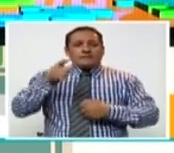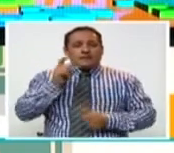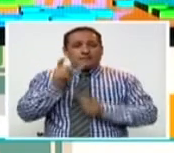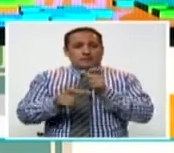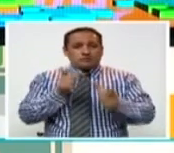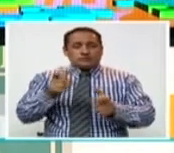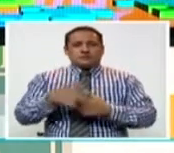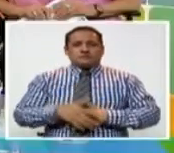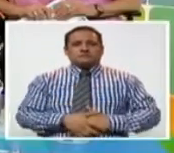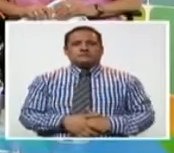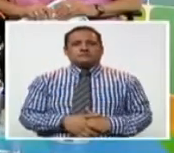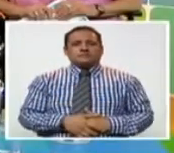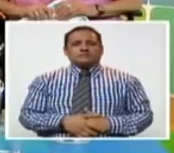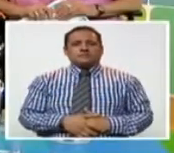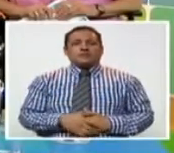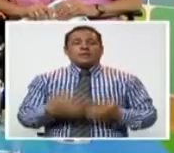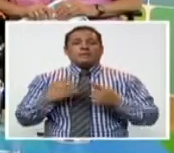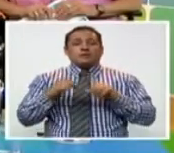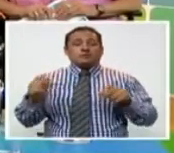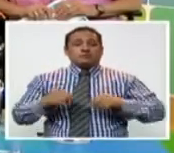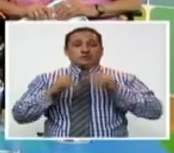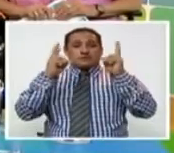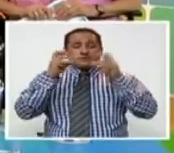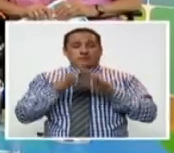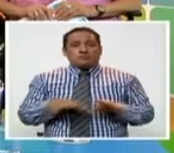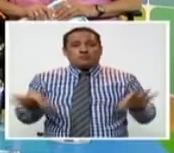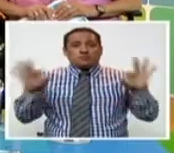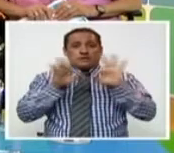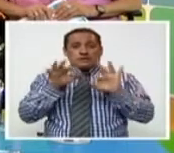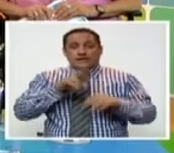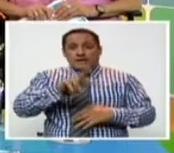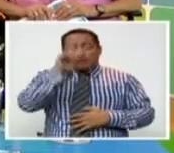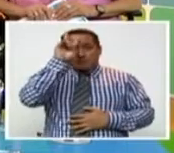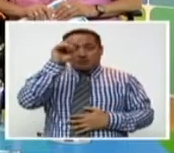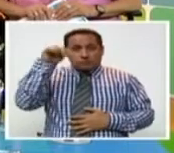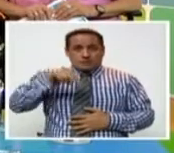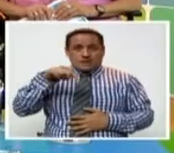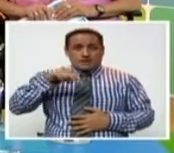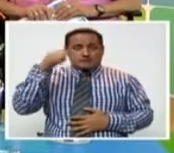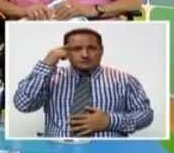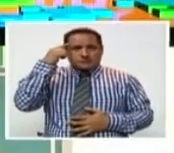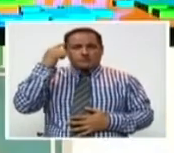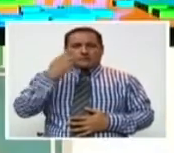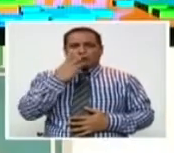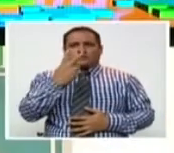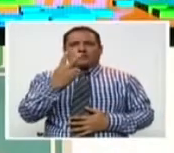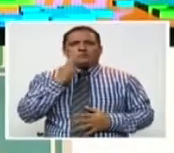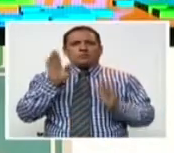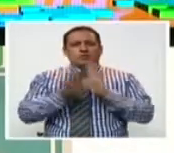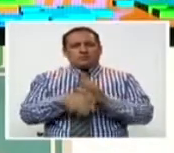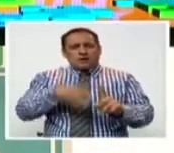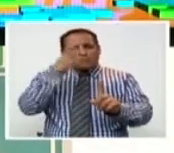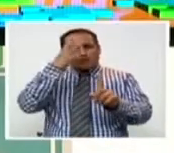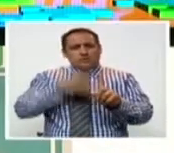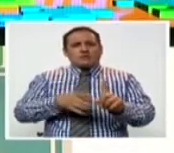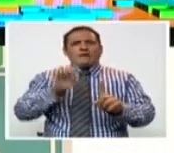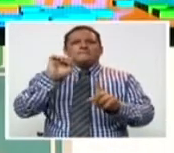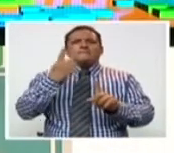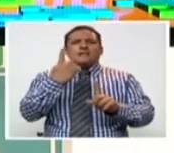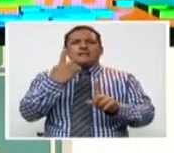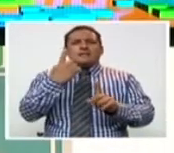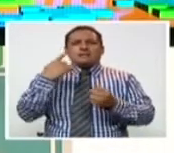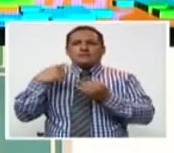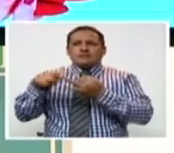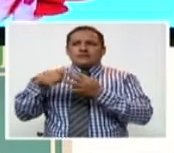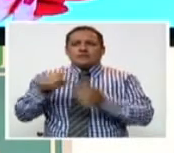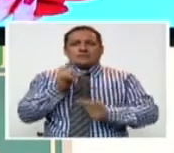.000. Pero el tema es que en el Perú hemos captado o hemos diagnosticado quizás no más de 1.000 casos.